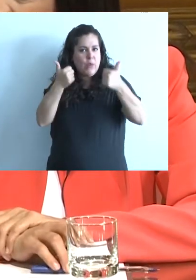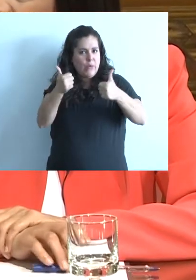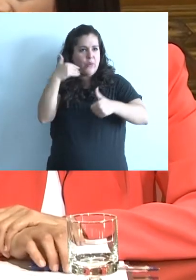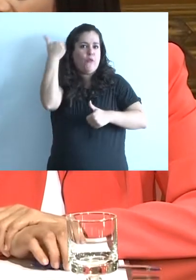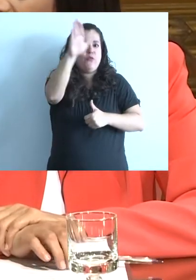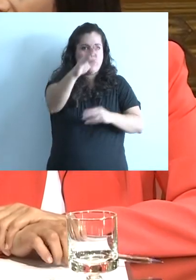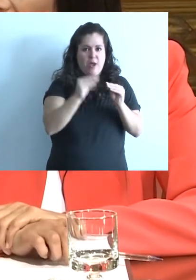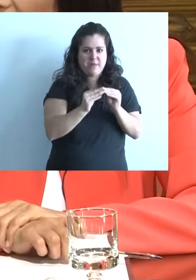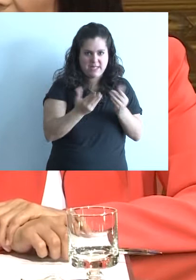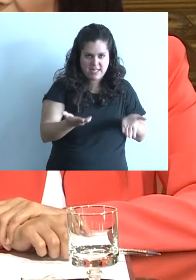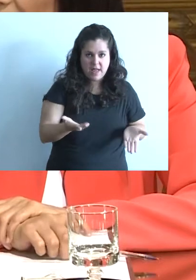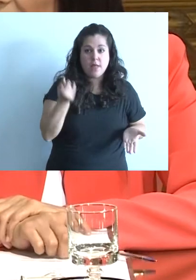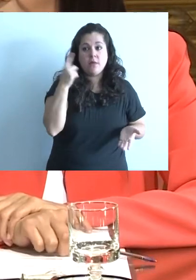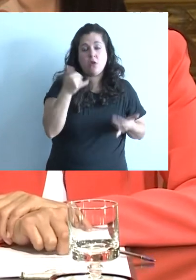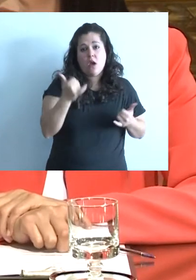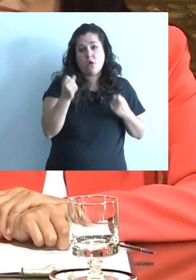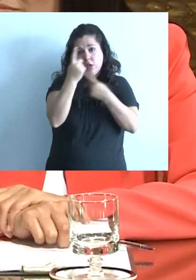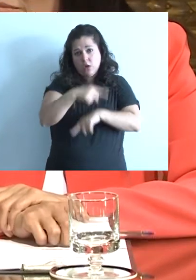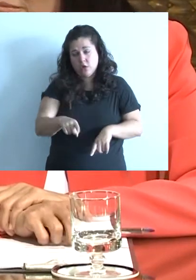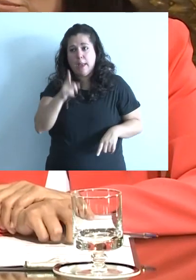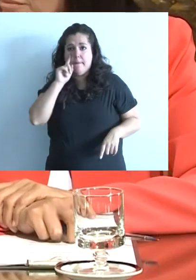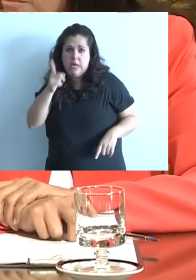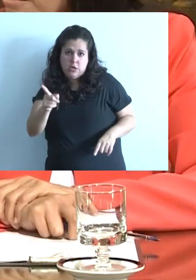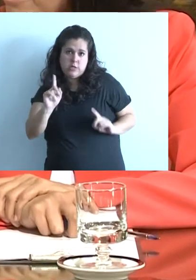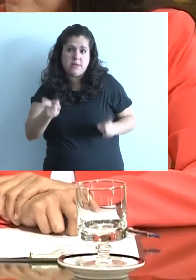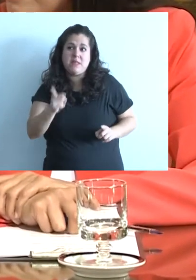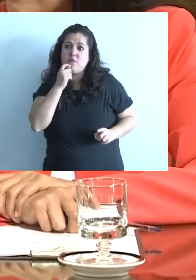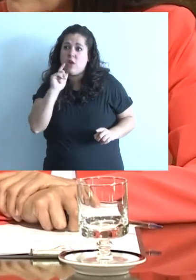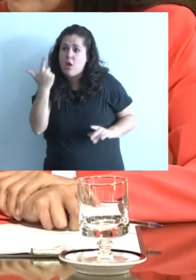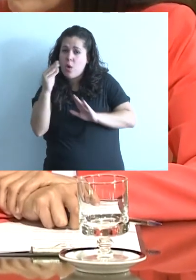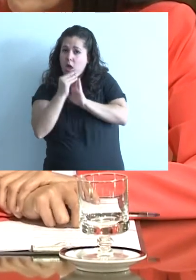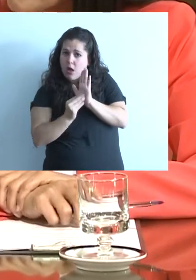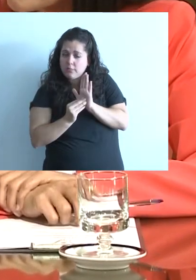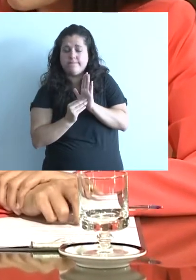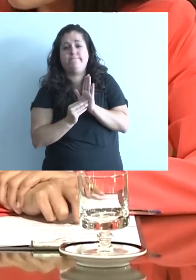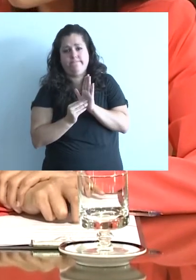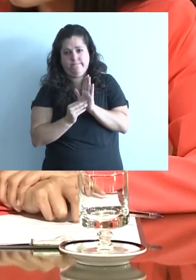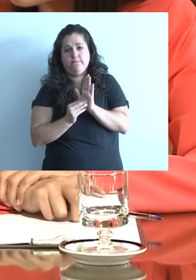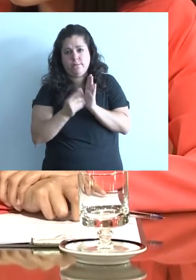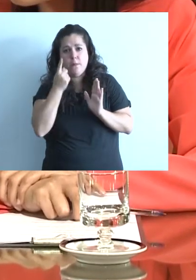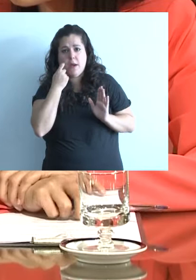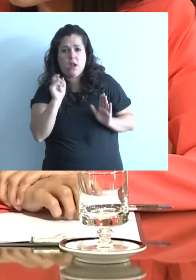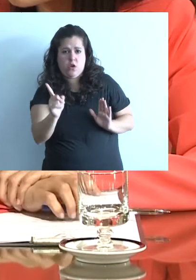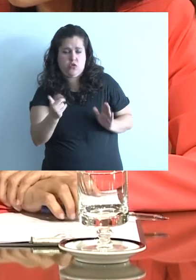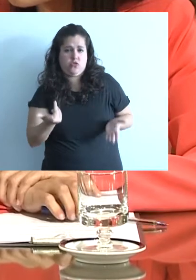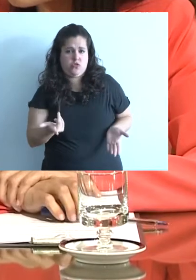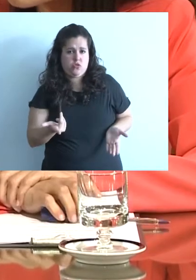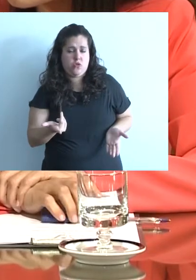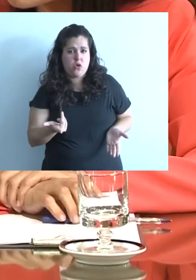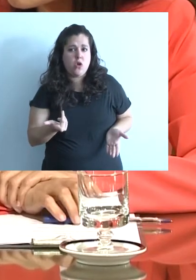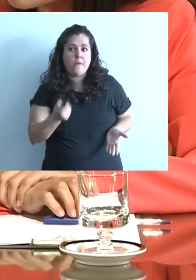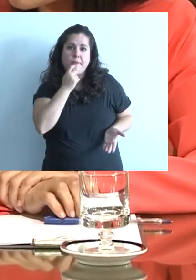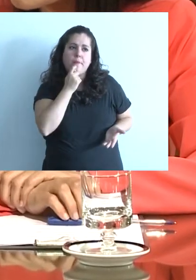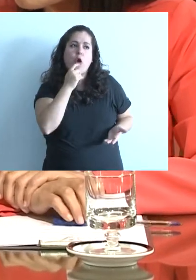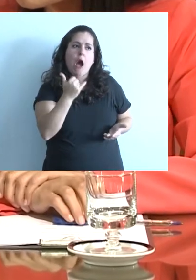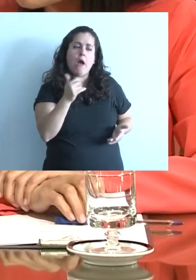experiencias y las grandes amistades, pero también te pueden venir las otras cosas si no hay un marco regulatorio de inscripción, de que esté inscrito, que tenga la